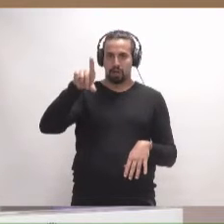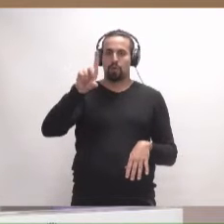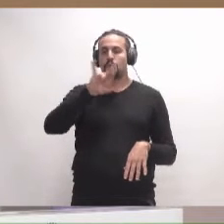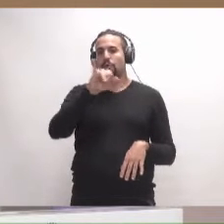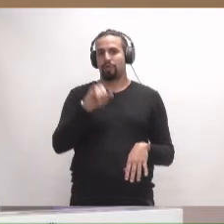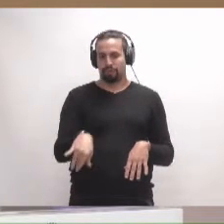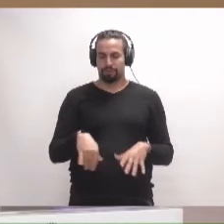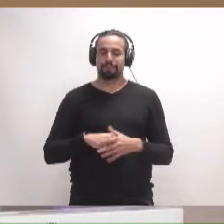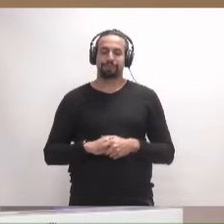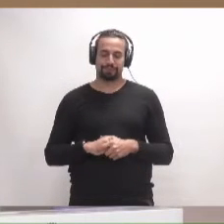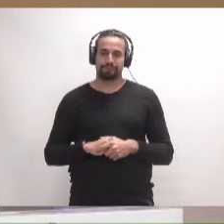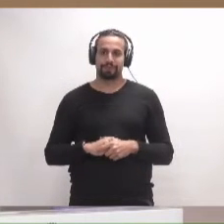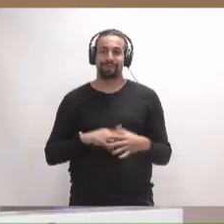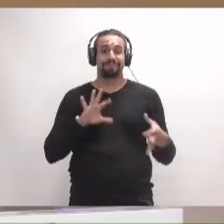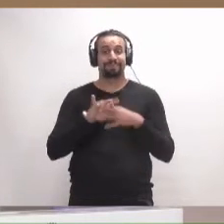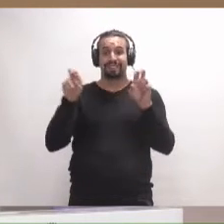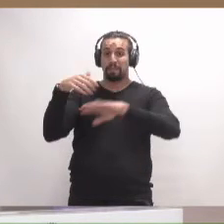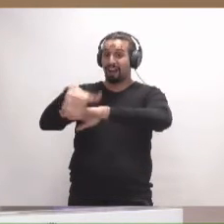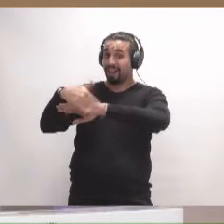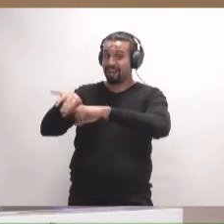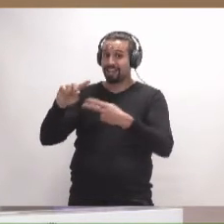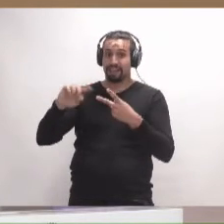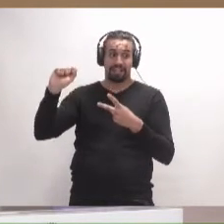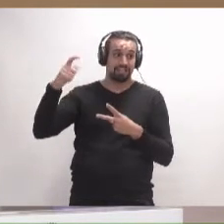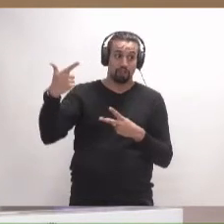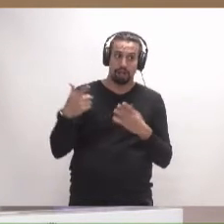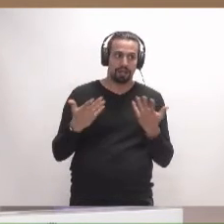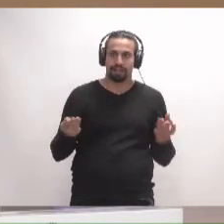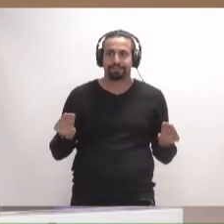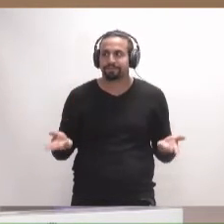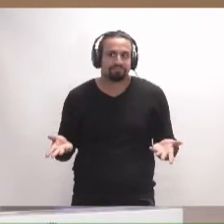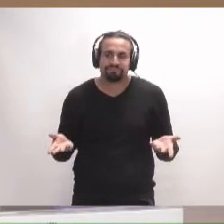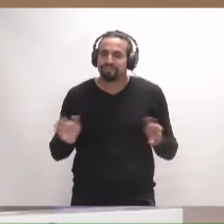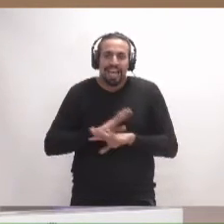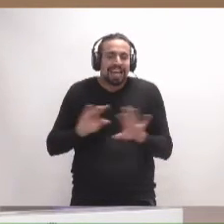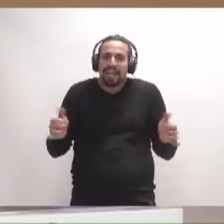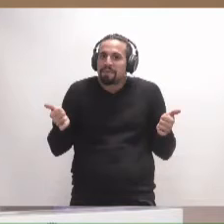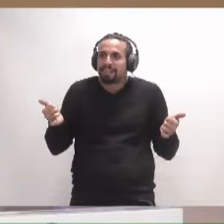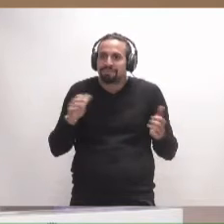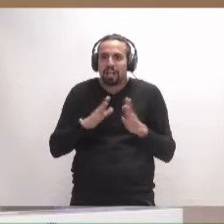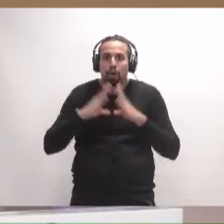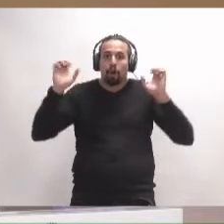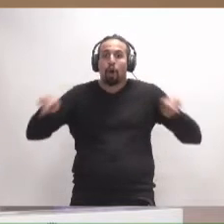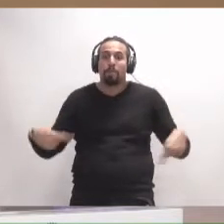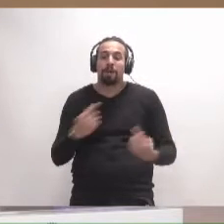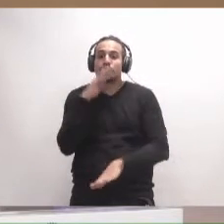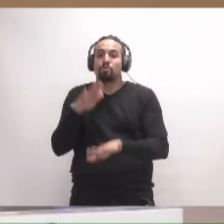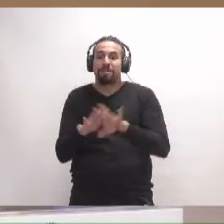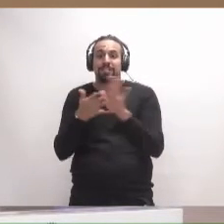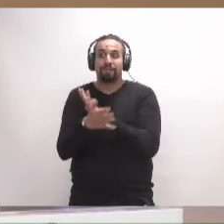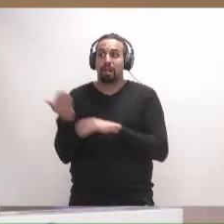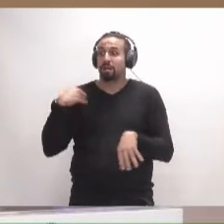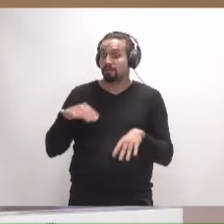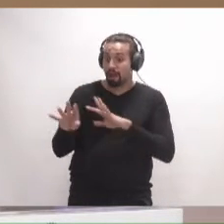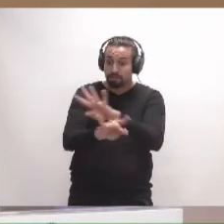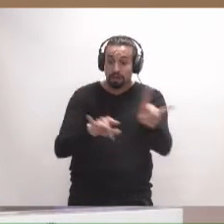respecto a la Calle del Sol, es nada más que el cumplimiento de un convenio. Una vez se tenga la disponibilidad